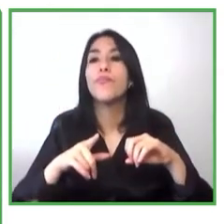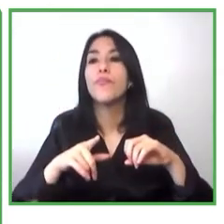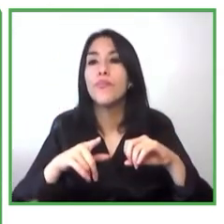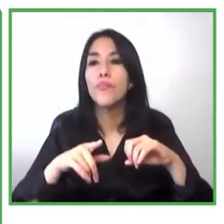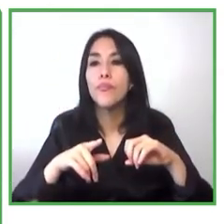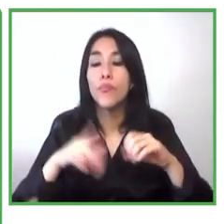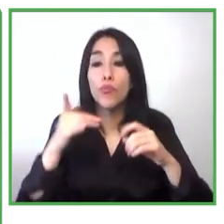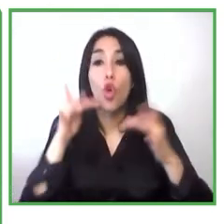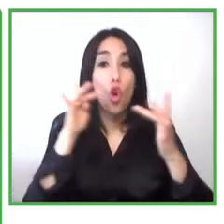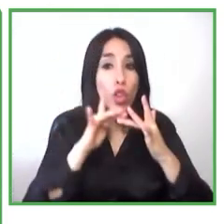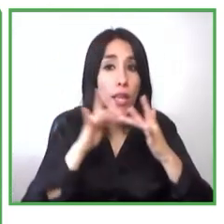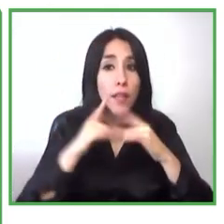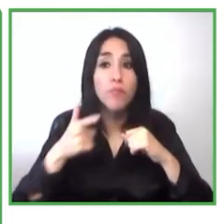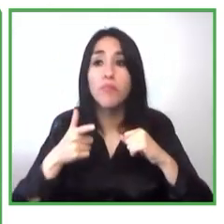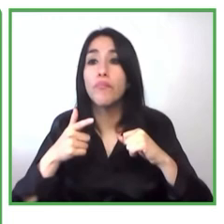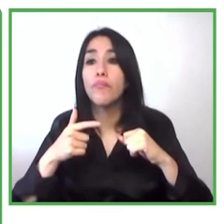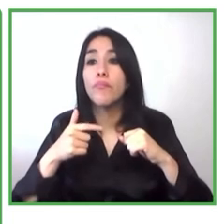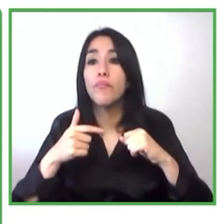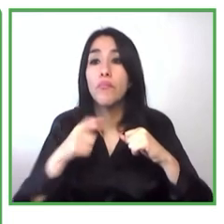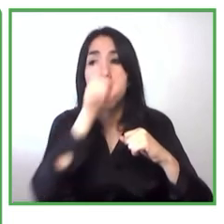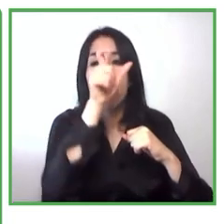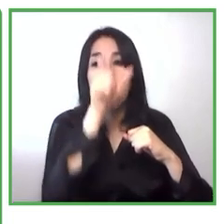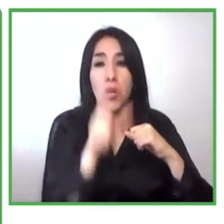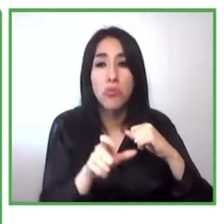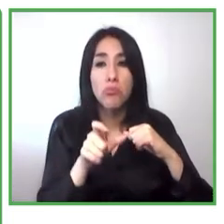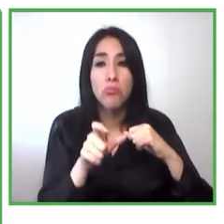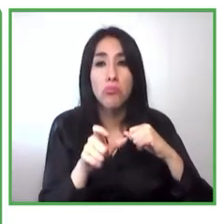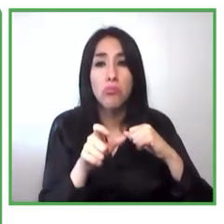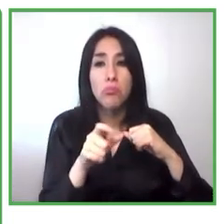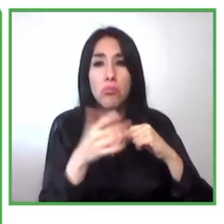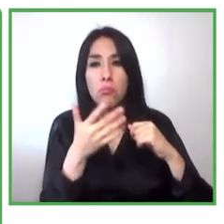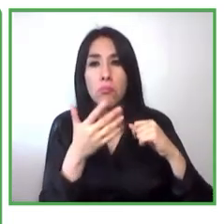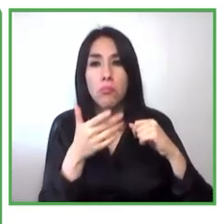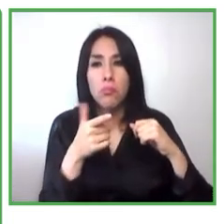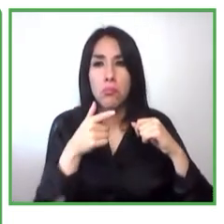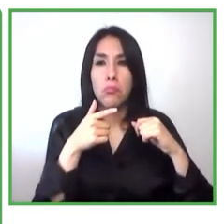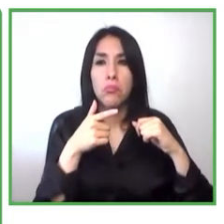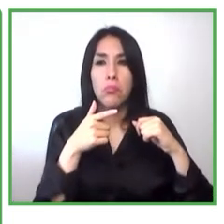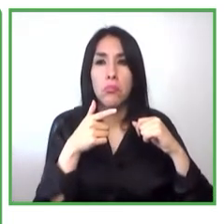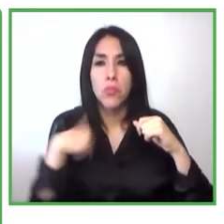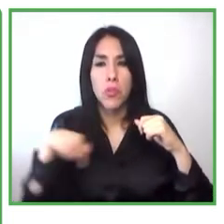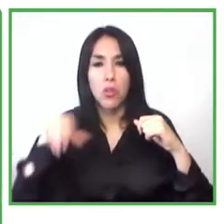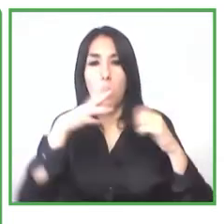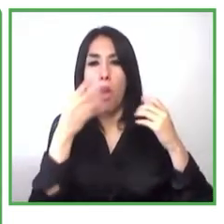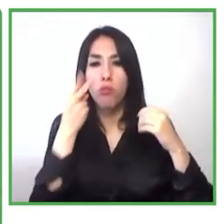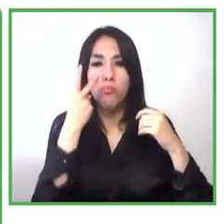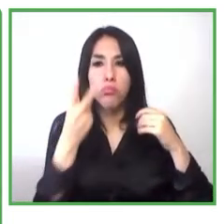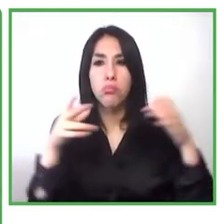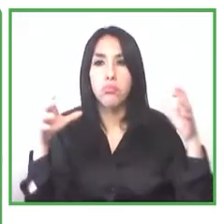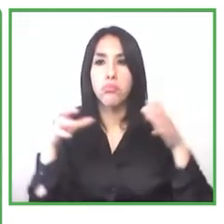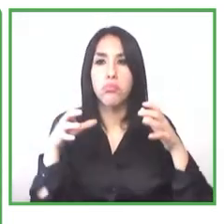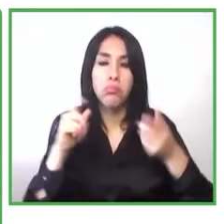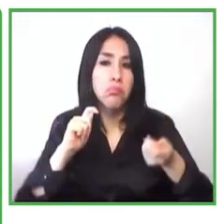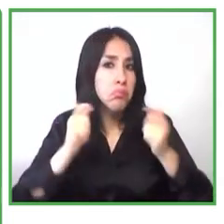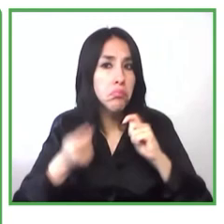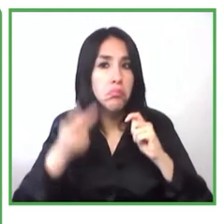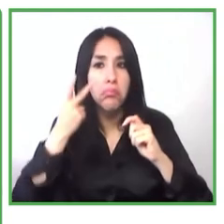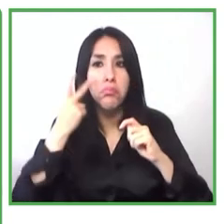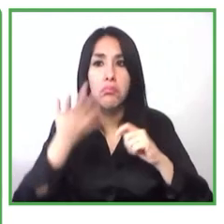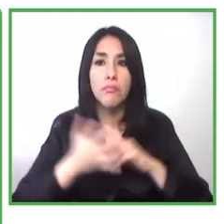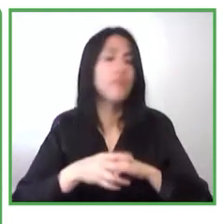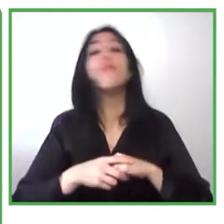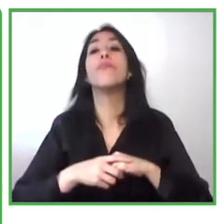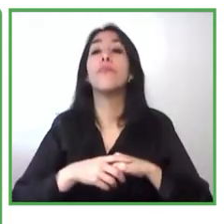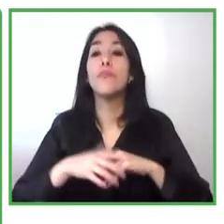íbamos a tener nosotros que adecuar el programa y los ejercicios y eso fue vital para que una vez